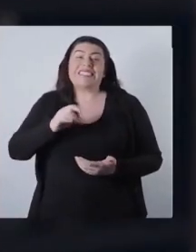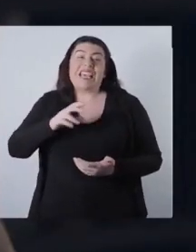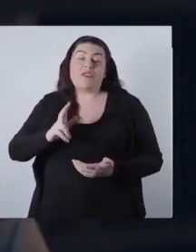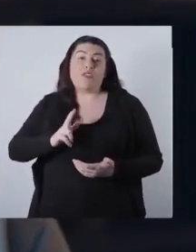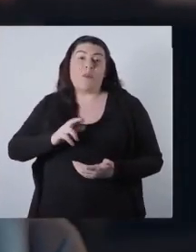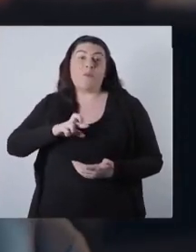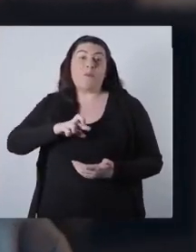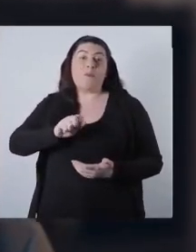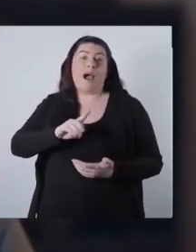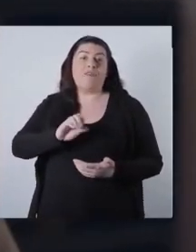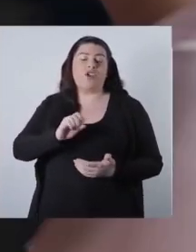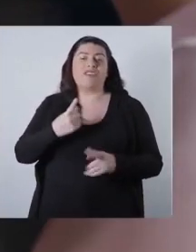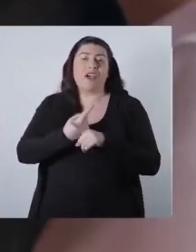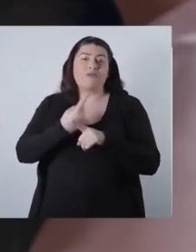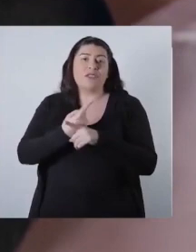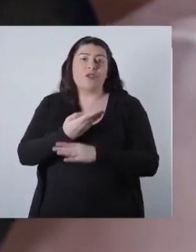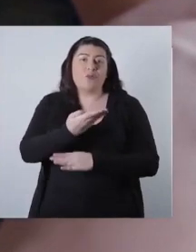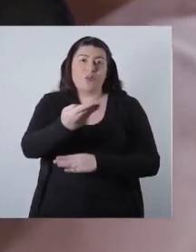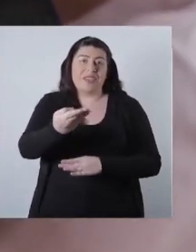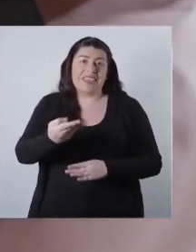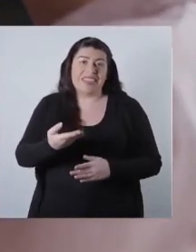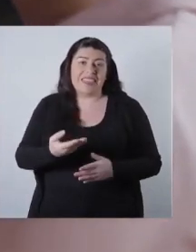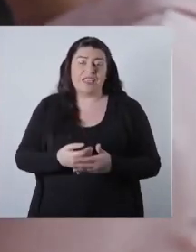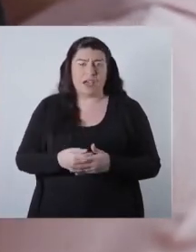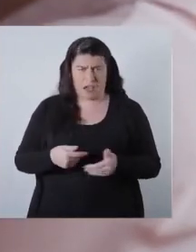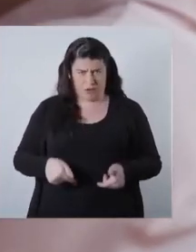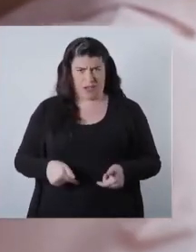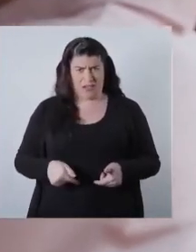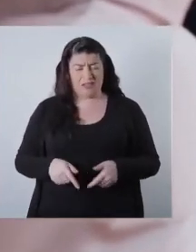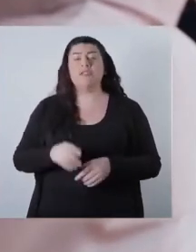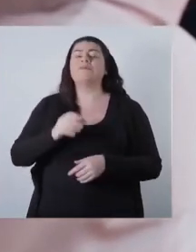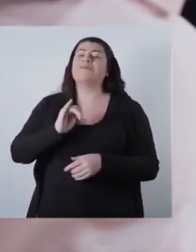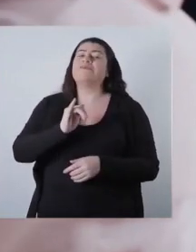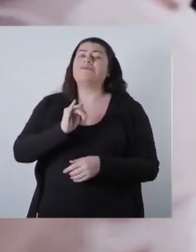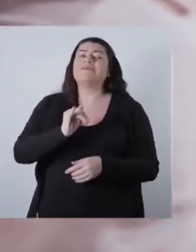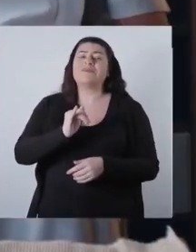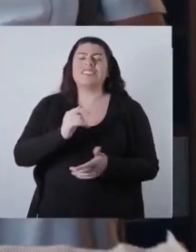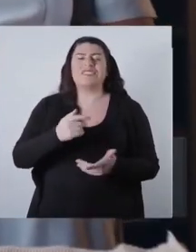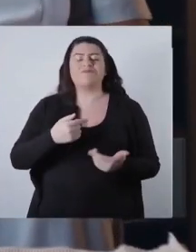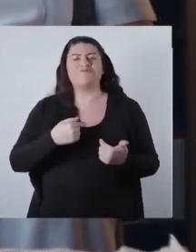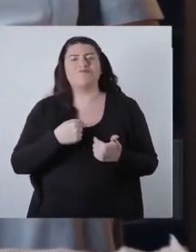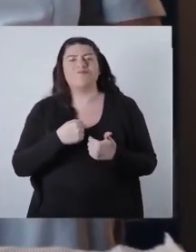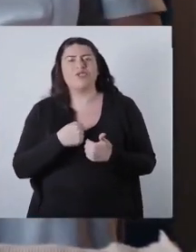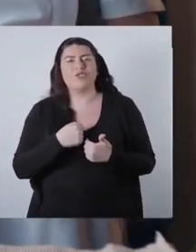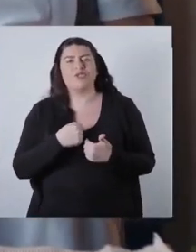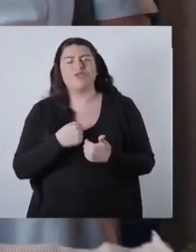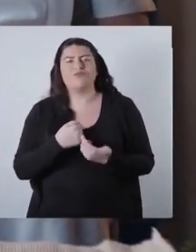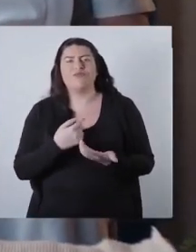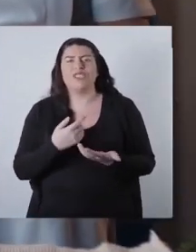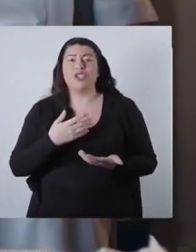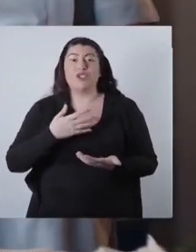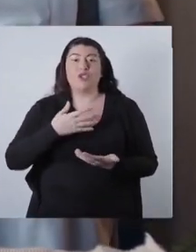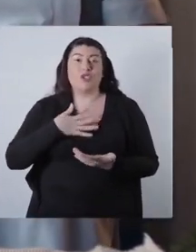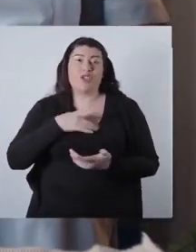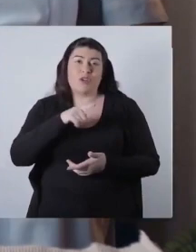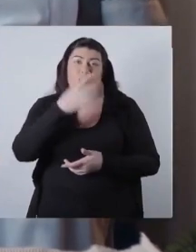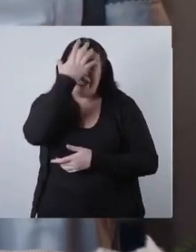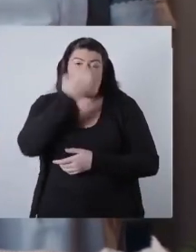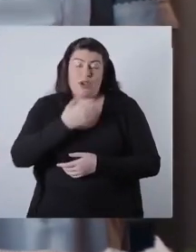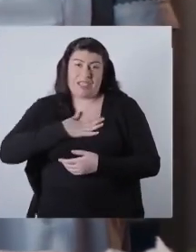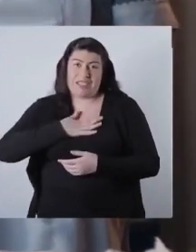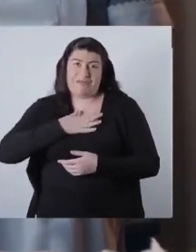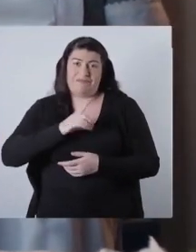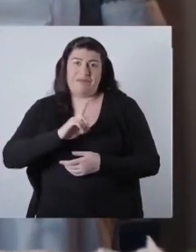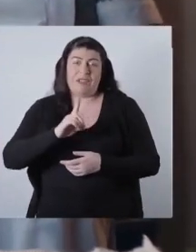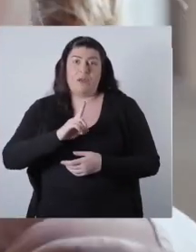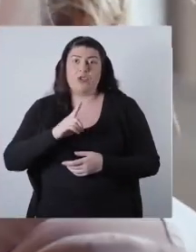¿Sabe, don Pablo, que yo quería hablar una palabrita con usted? ¿Ahora? Sí. Yo no quiero que ustedes